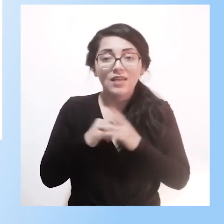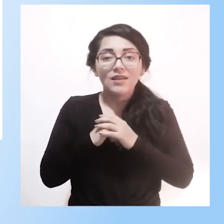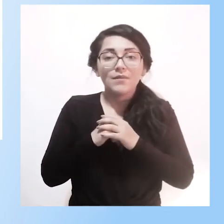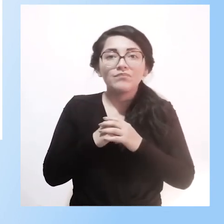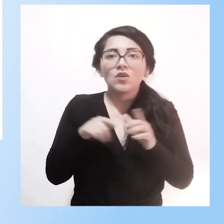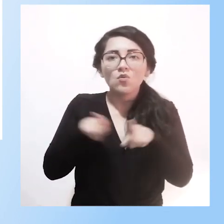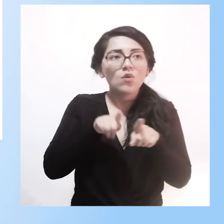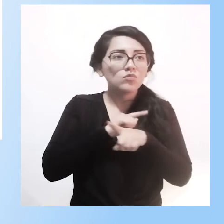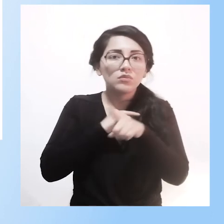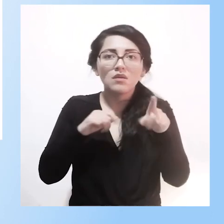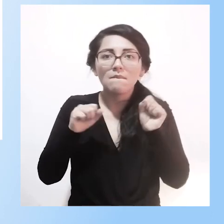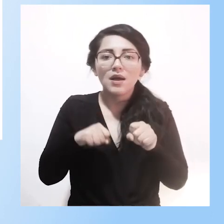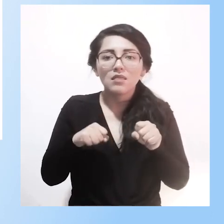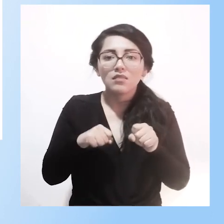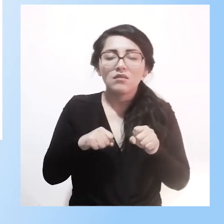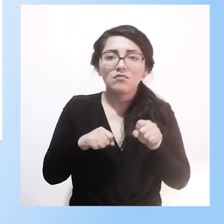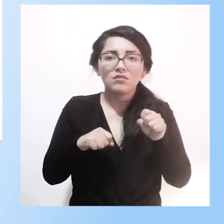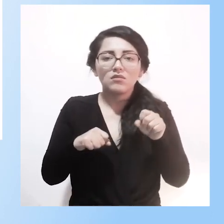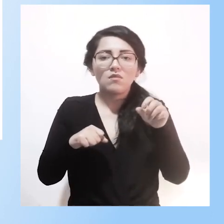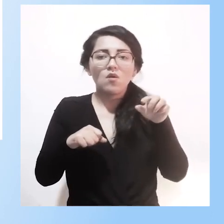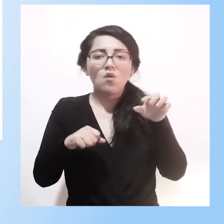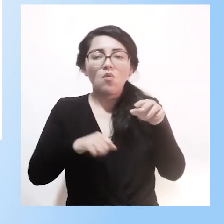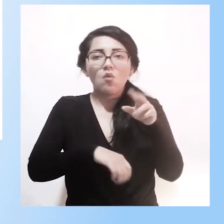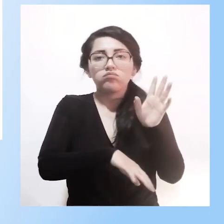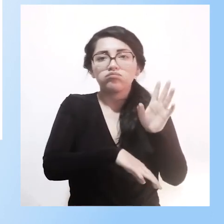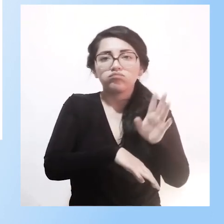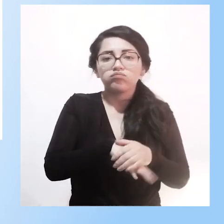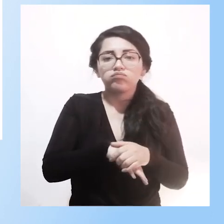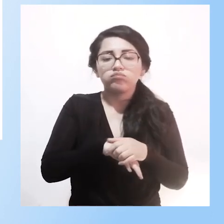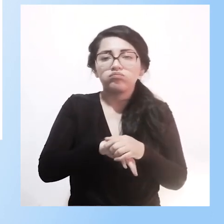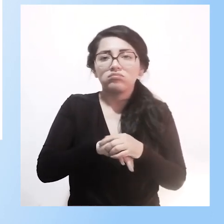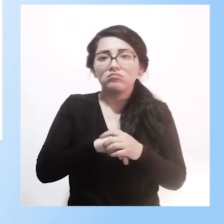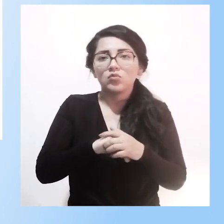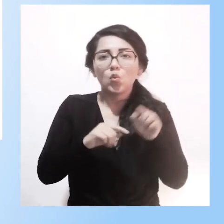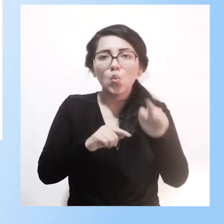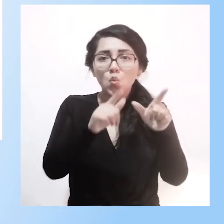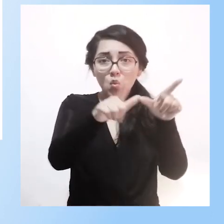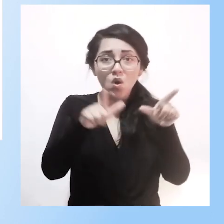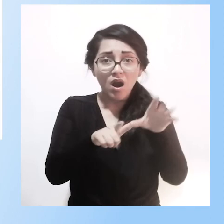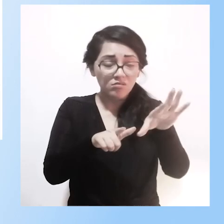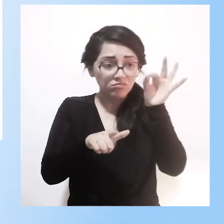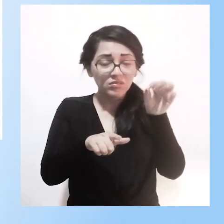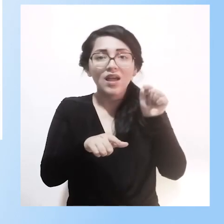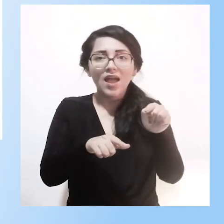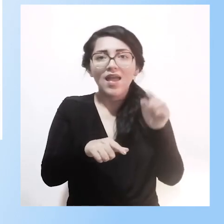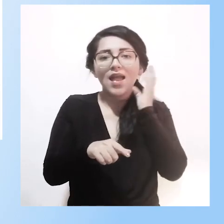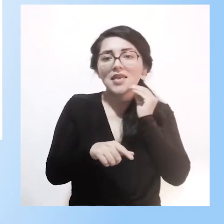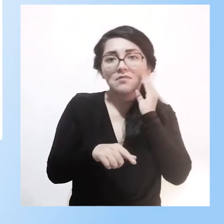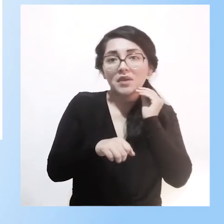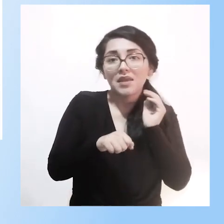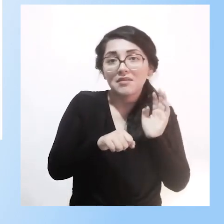tomar un centro para hacer experiencias previas, eso sería